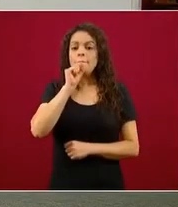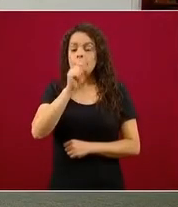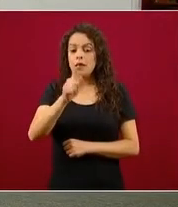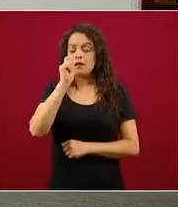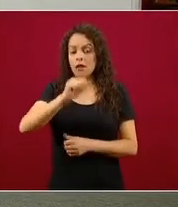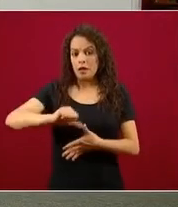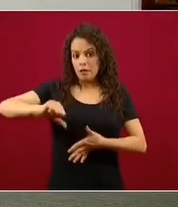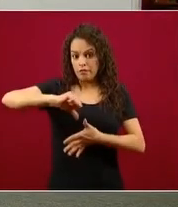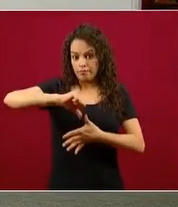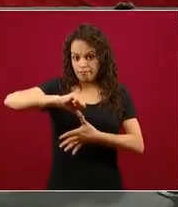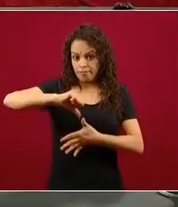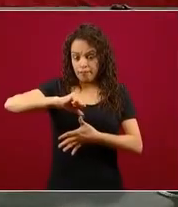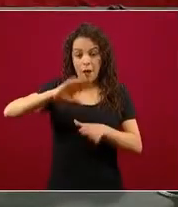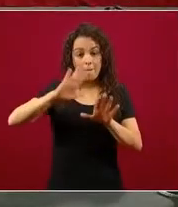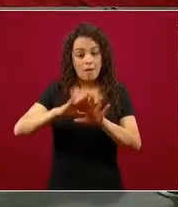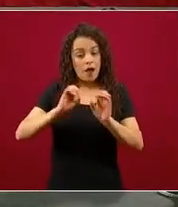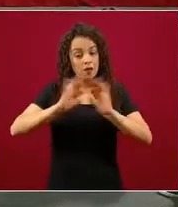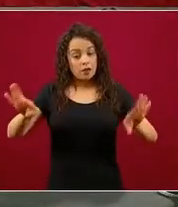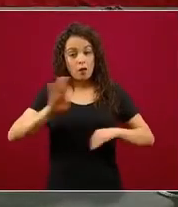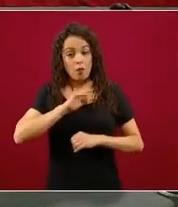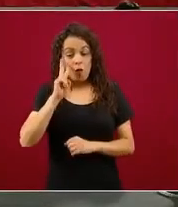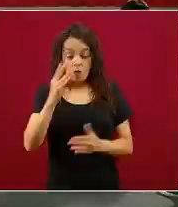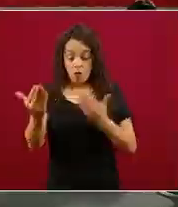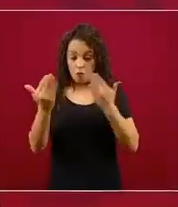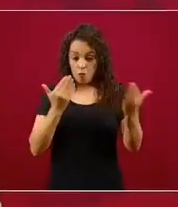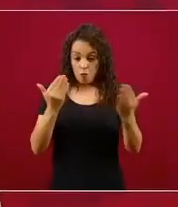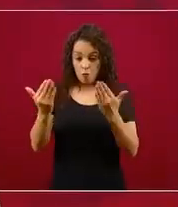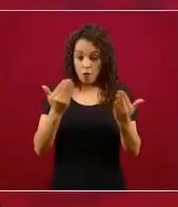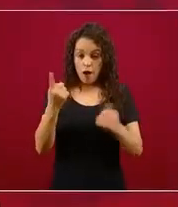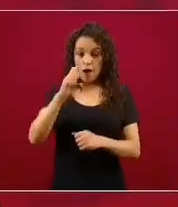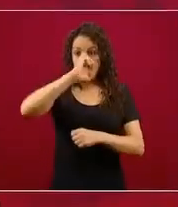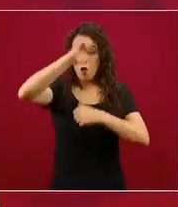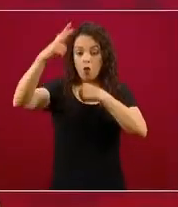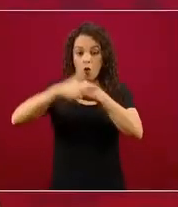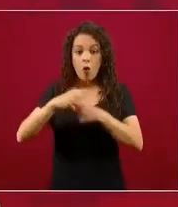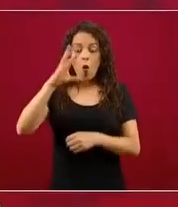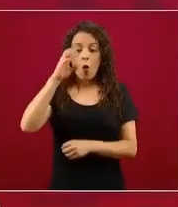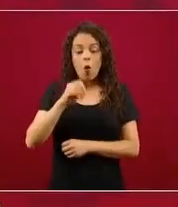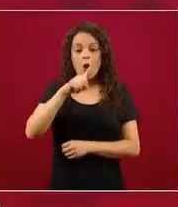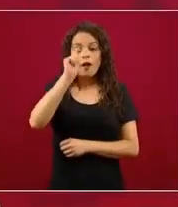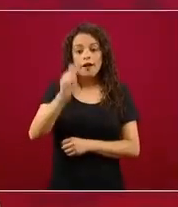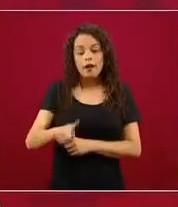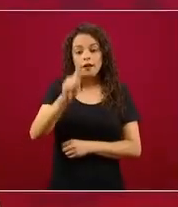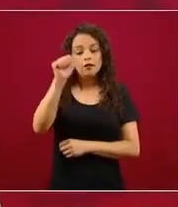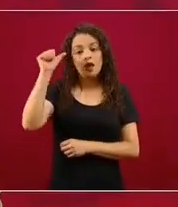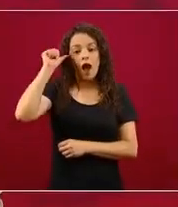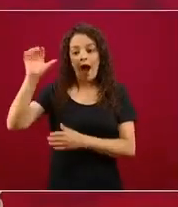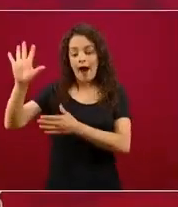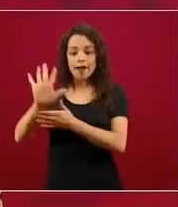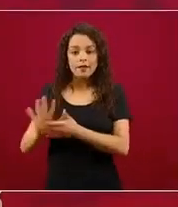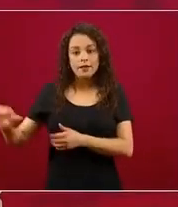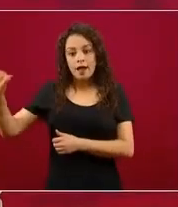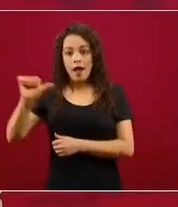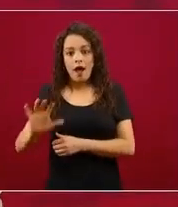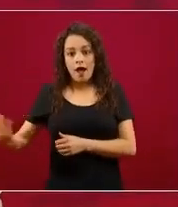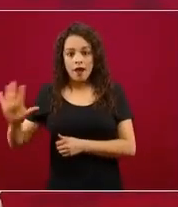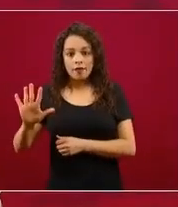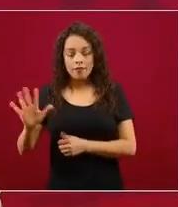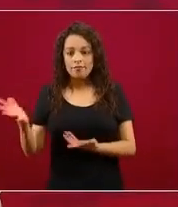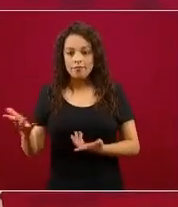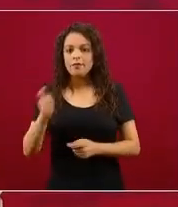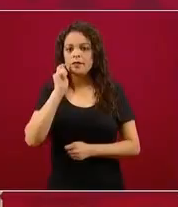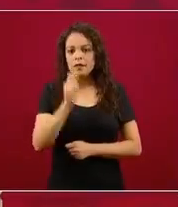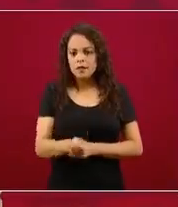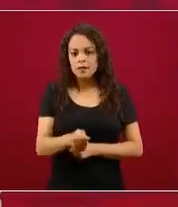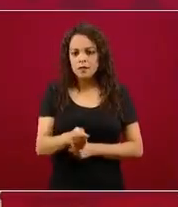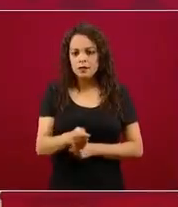comparado con Europa o también de Asia, no se diga el caso del continente africano, hay una enorme proporción de